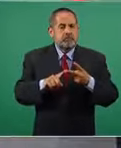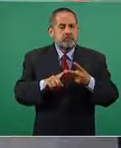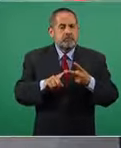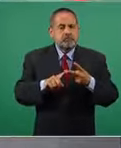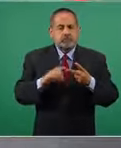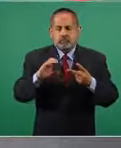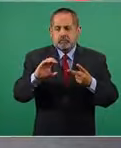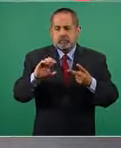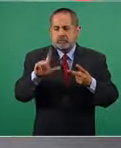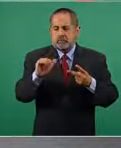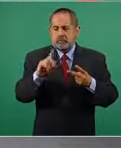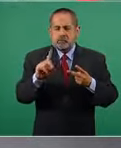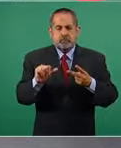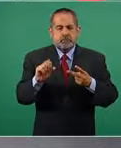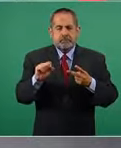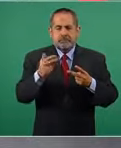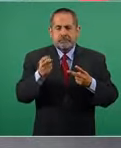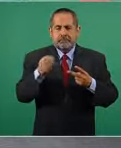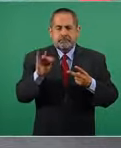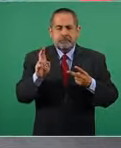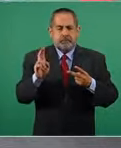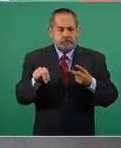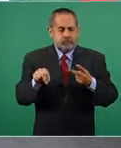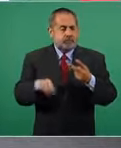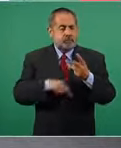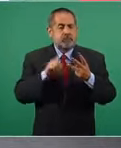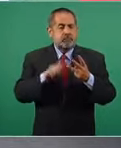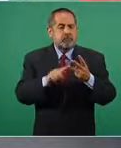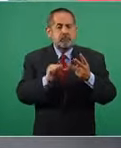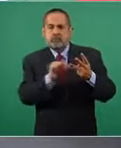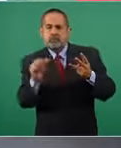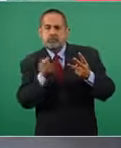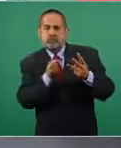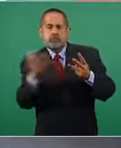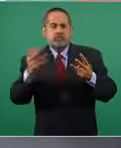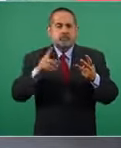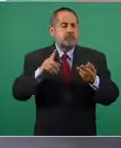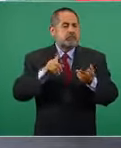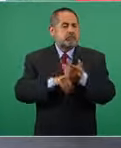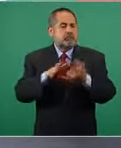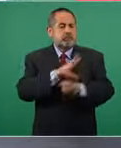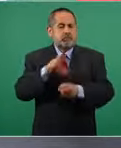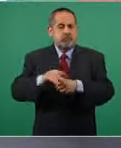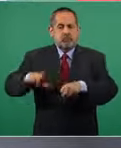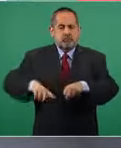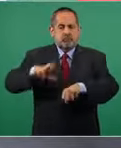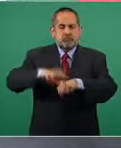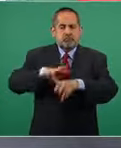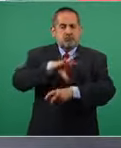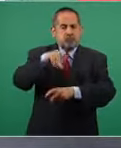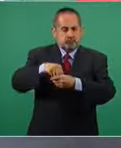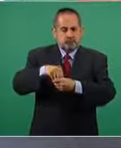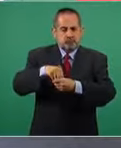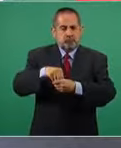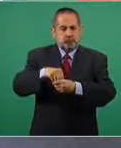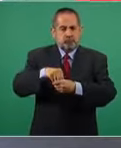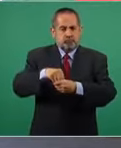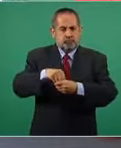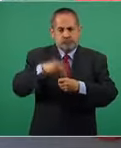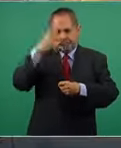Claudia Enchenbaum, y a los gobernadores de nuestra